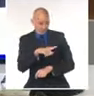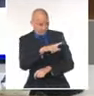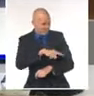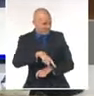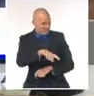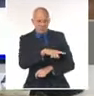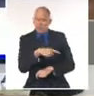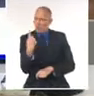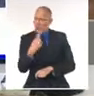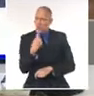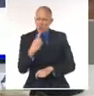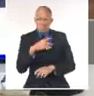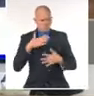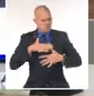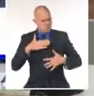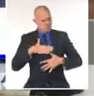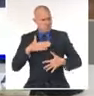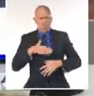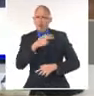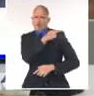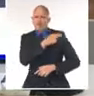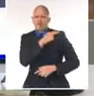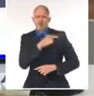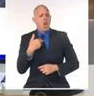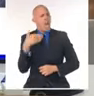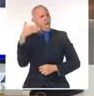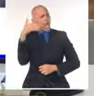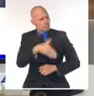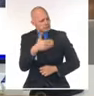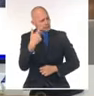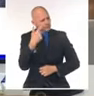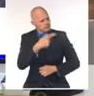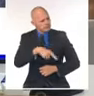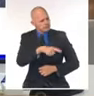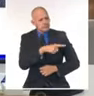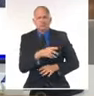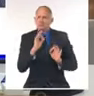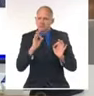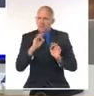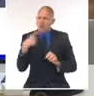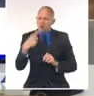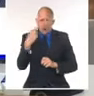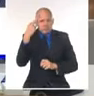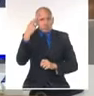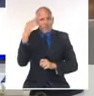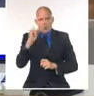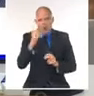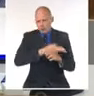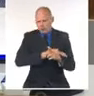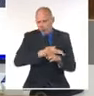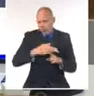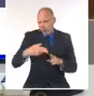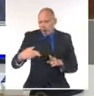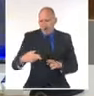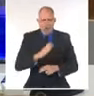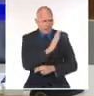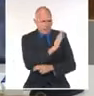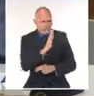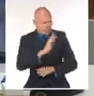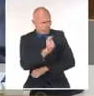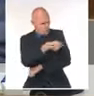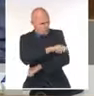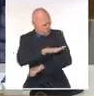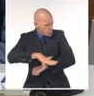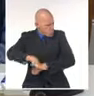política, teniendo en cuenta la historia, teniendo en cuenta el derecho que es lo justo, y teniendo en cuenta la